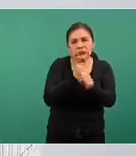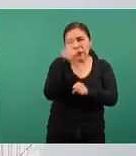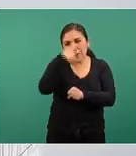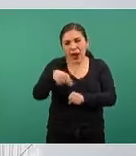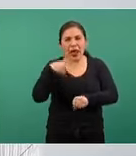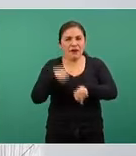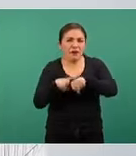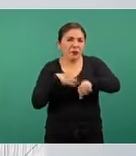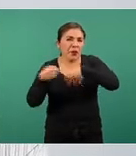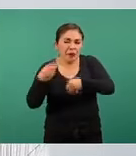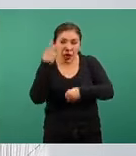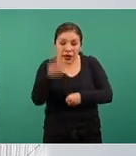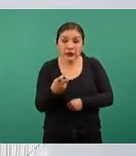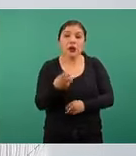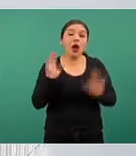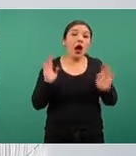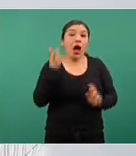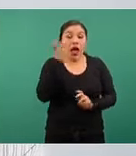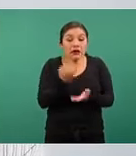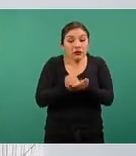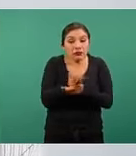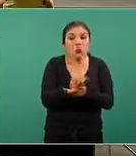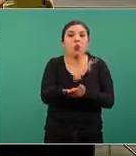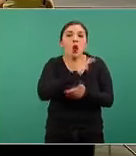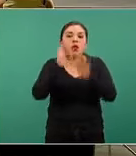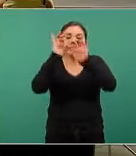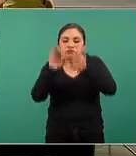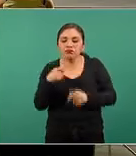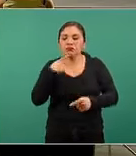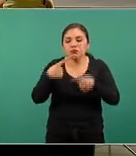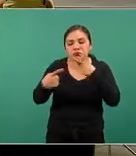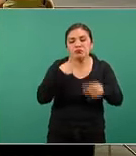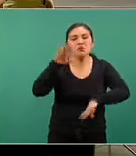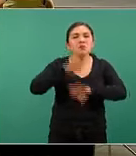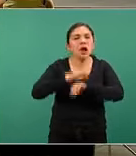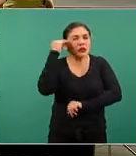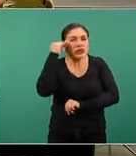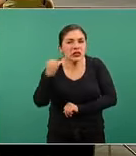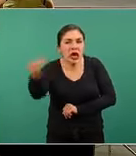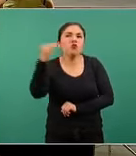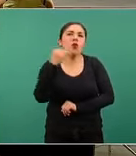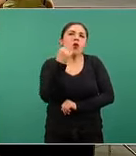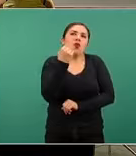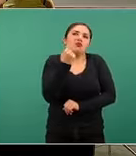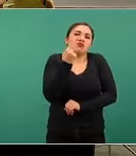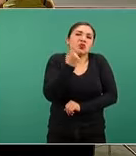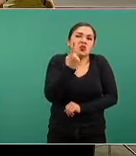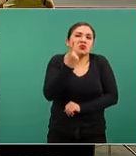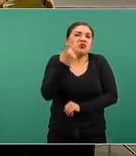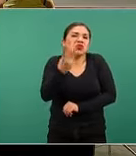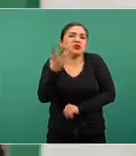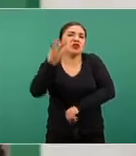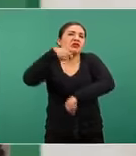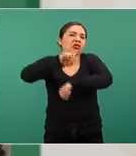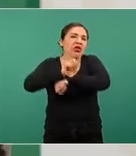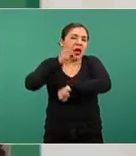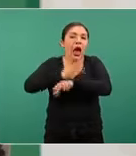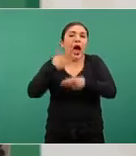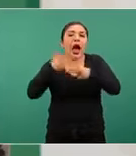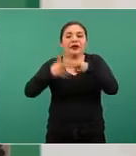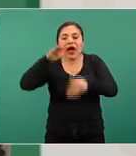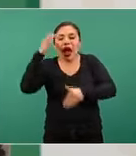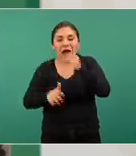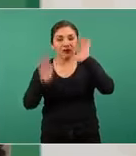epidemiológica pues obviamente la dictaminación puede durar algunos días hasta llegar a la dictaminación final pero siempre es